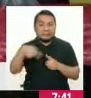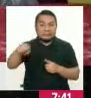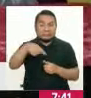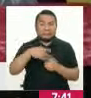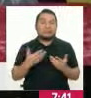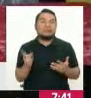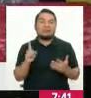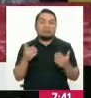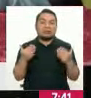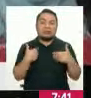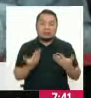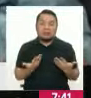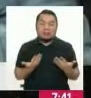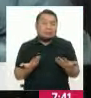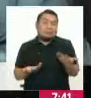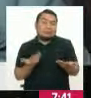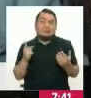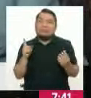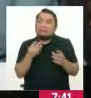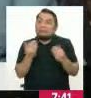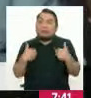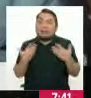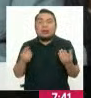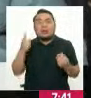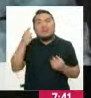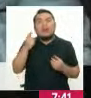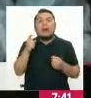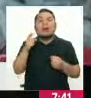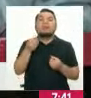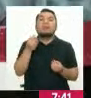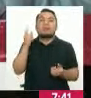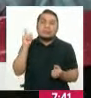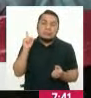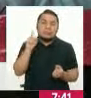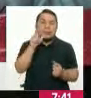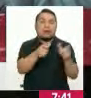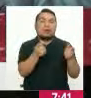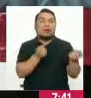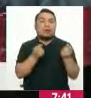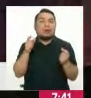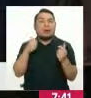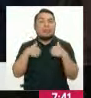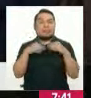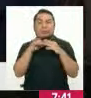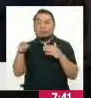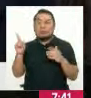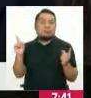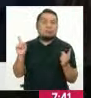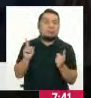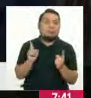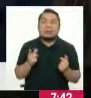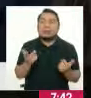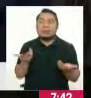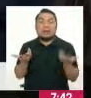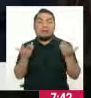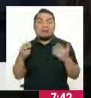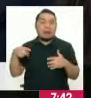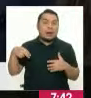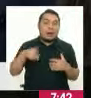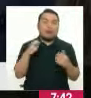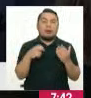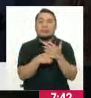no tengan las posibilidades de empadronarse, de acercarse a los gobiernos locales, a los gobiernos regionales o al MIDIS,